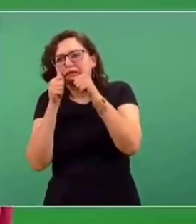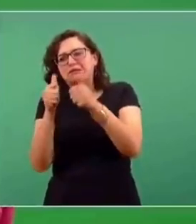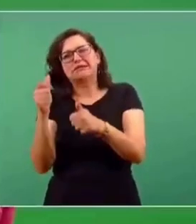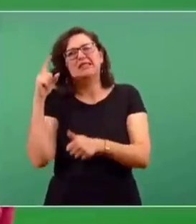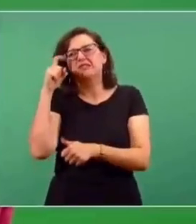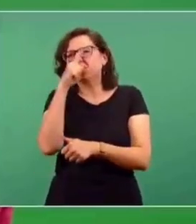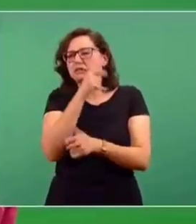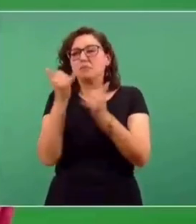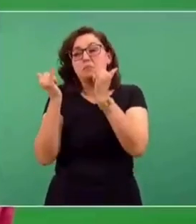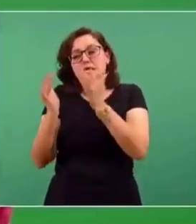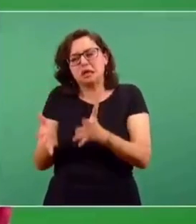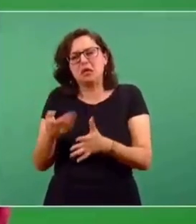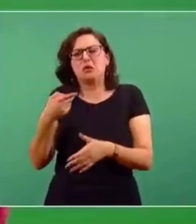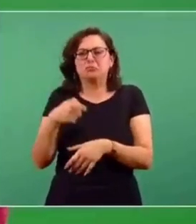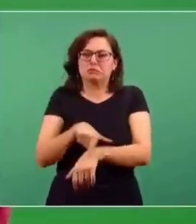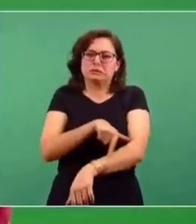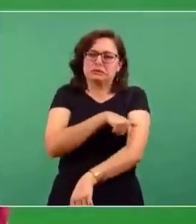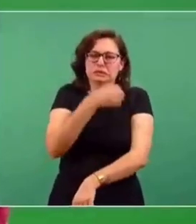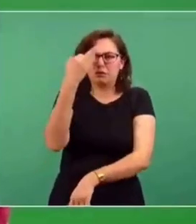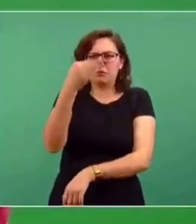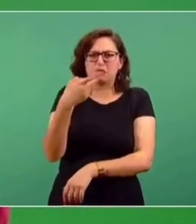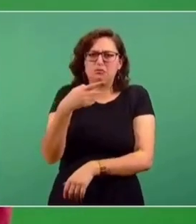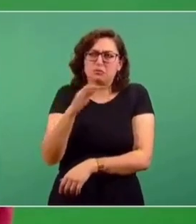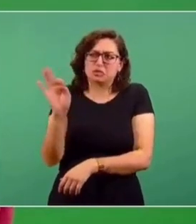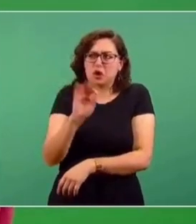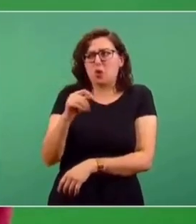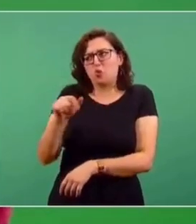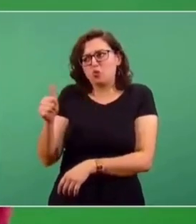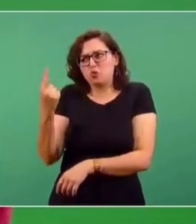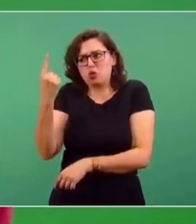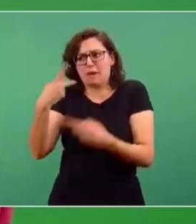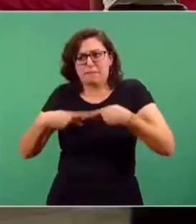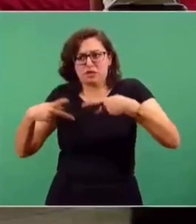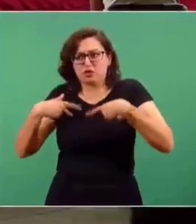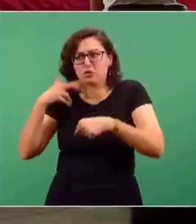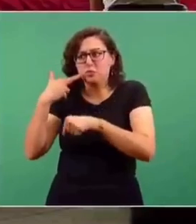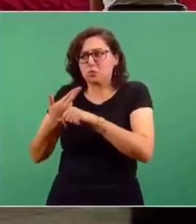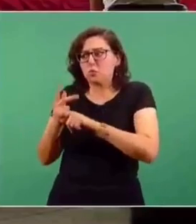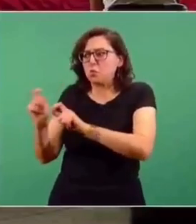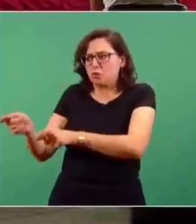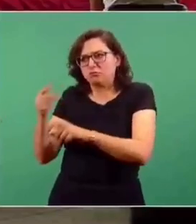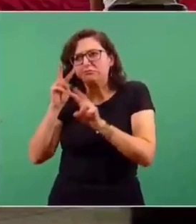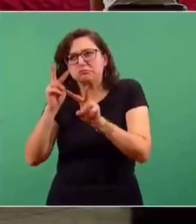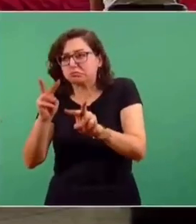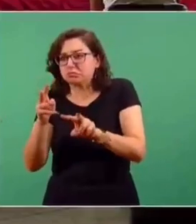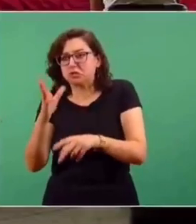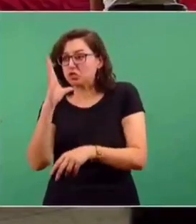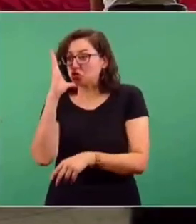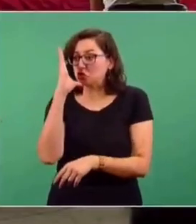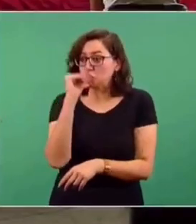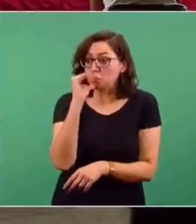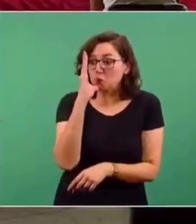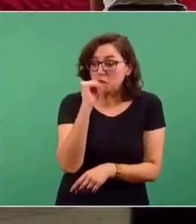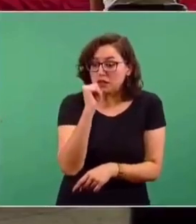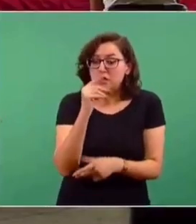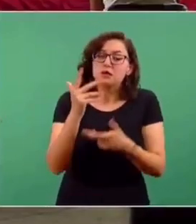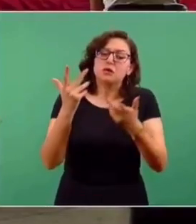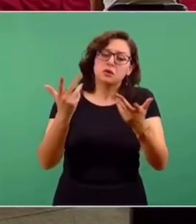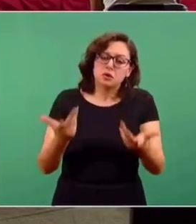Pero desde julio-agosto, en este mismo foro, quizá algunas personas recuerden que trajimos